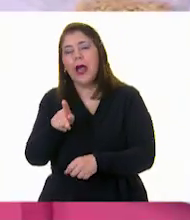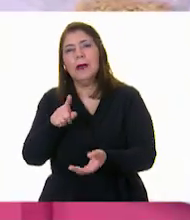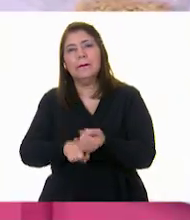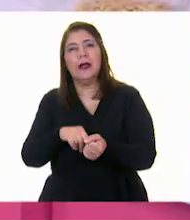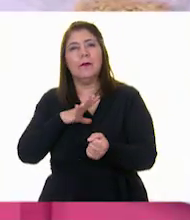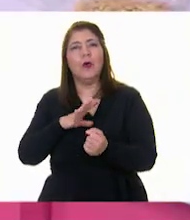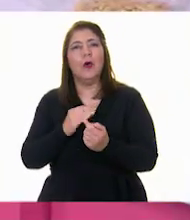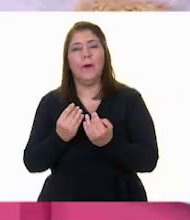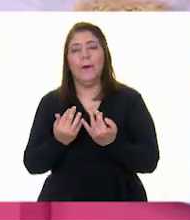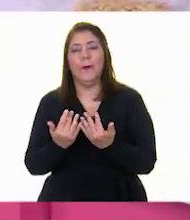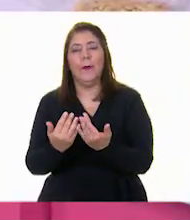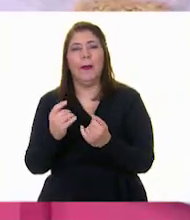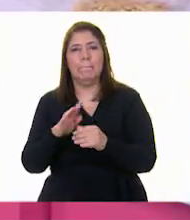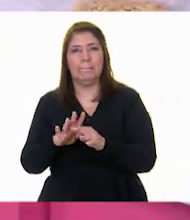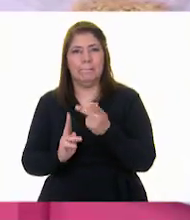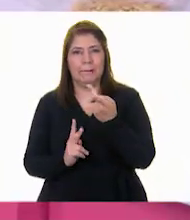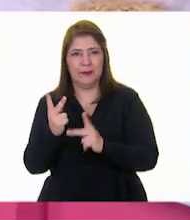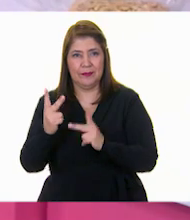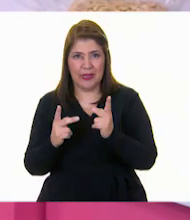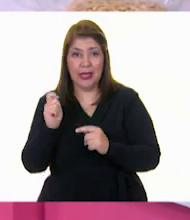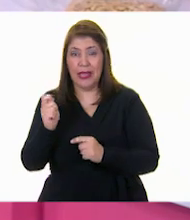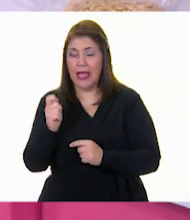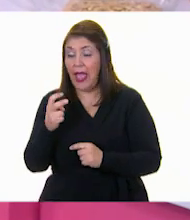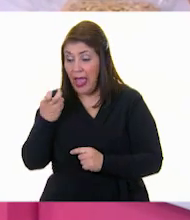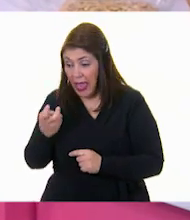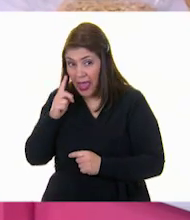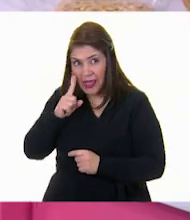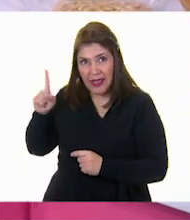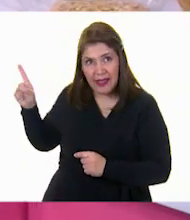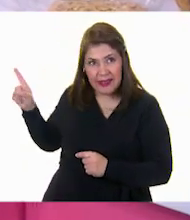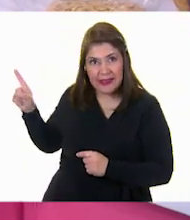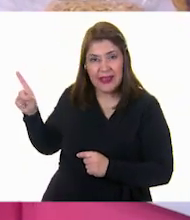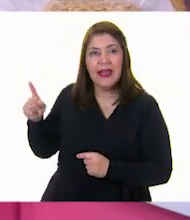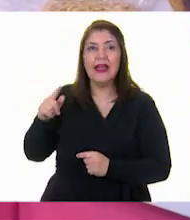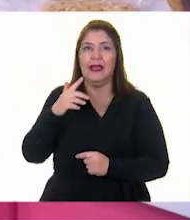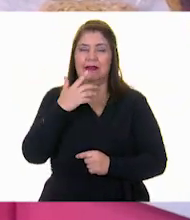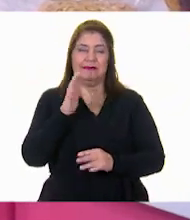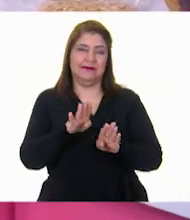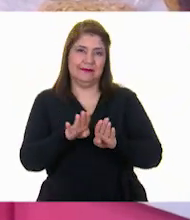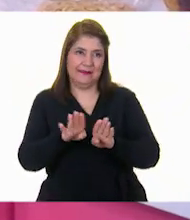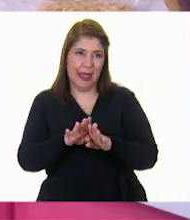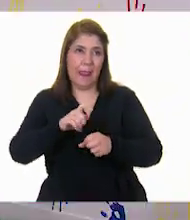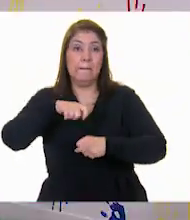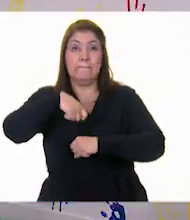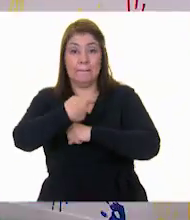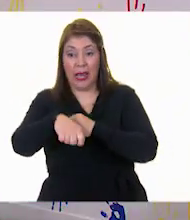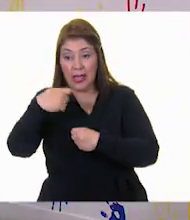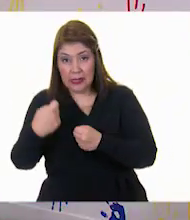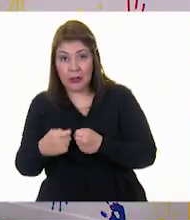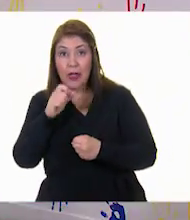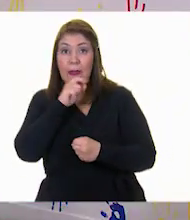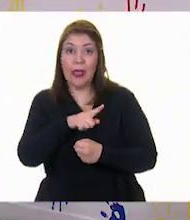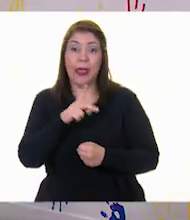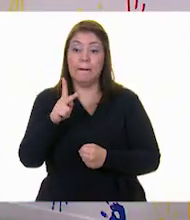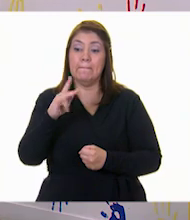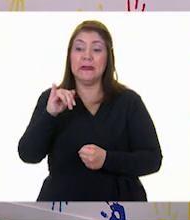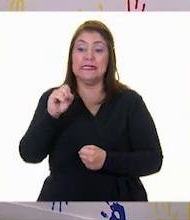que es nutridivertido y pues el plátano y el pistache contienen